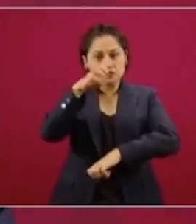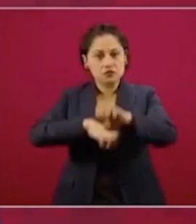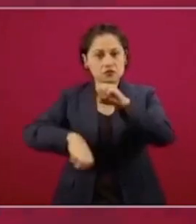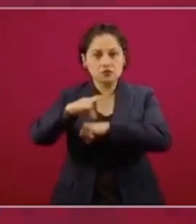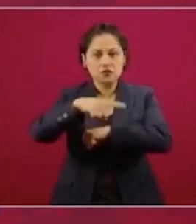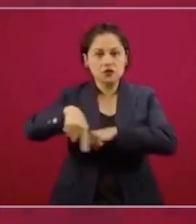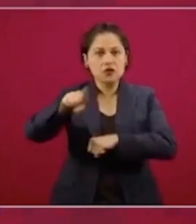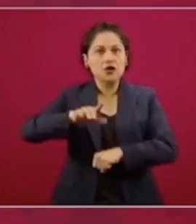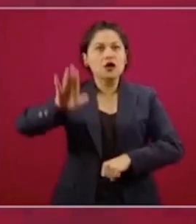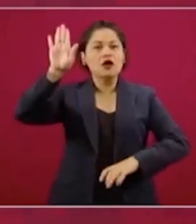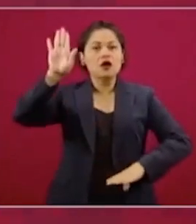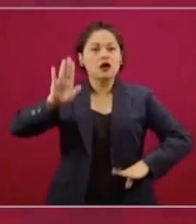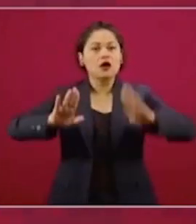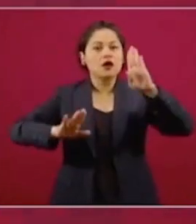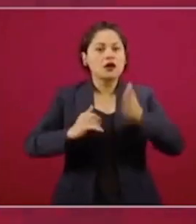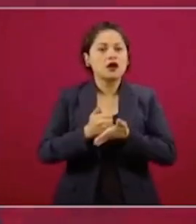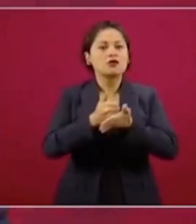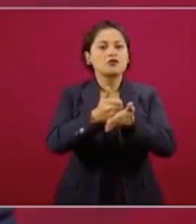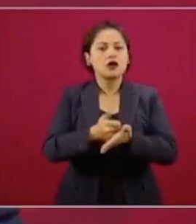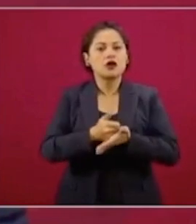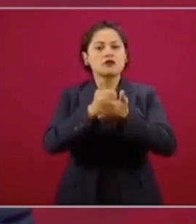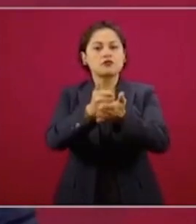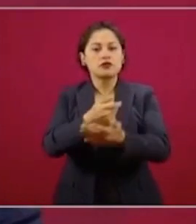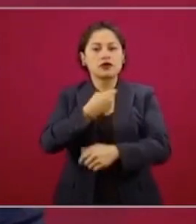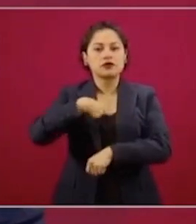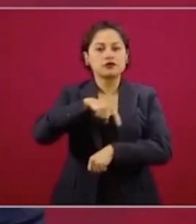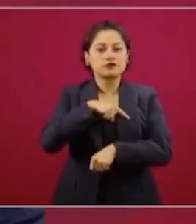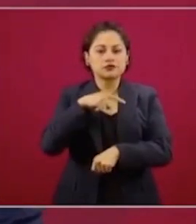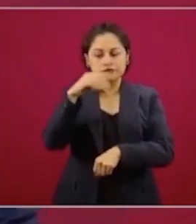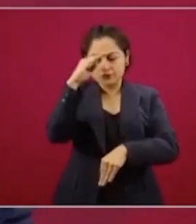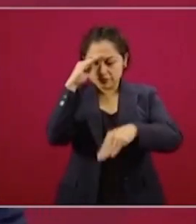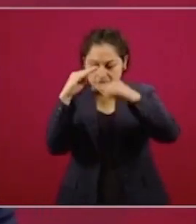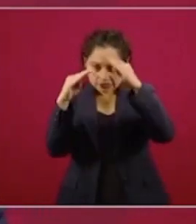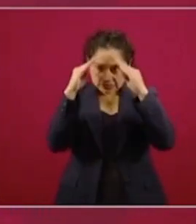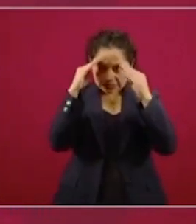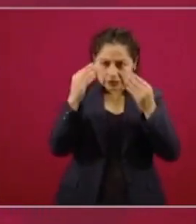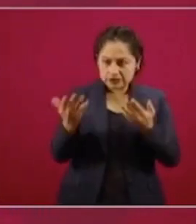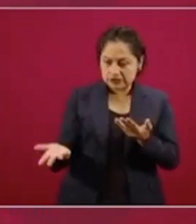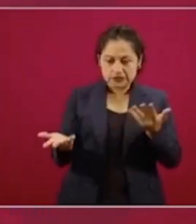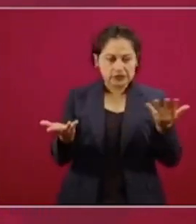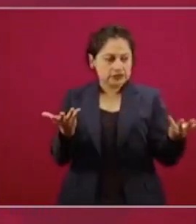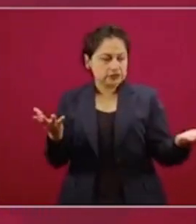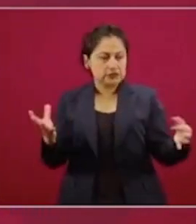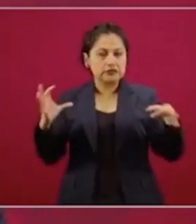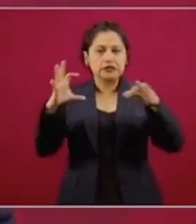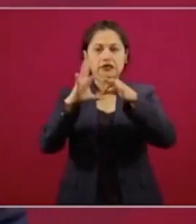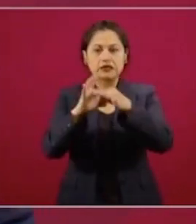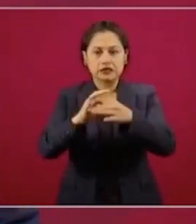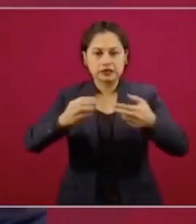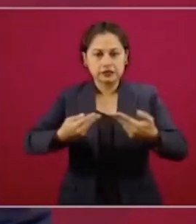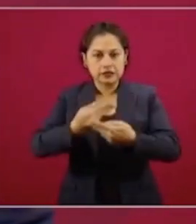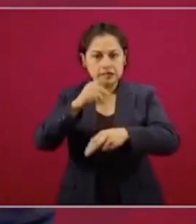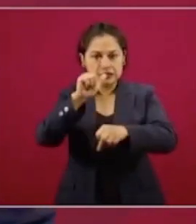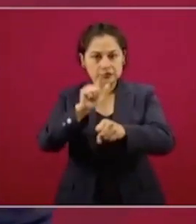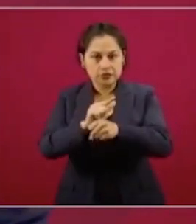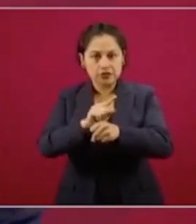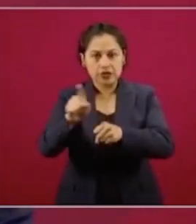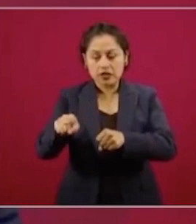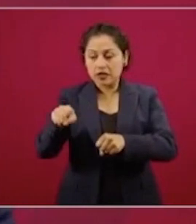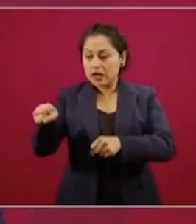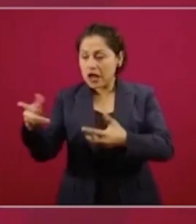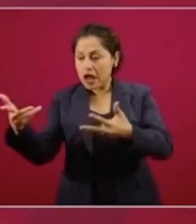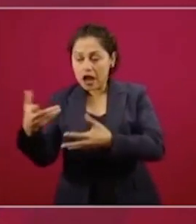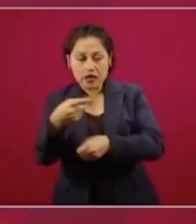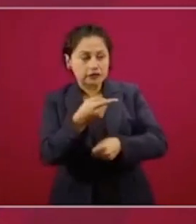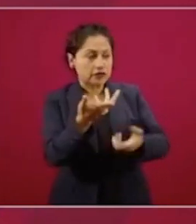y lo que queríamos hacer nosotros era lograr una sinergia nacional para no duplicar esfuerzos, para consolidar justamente